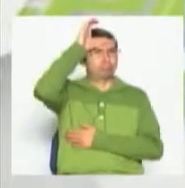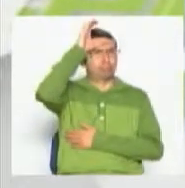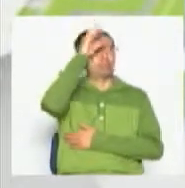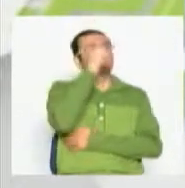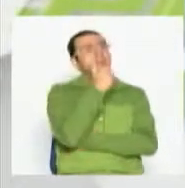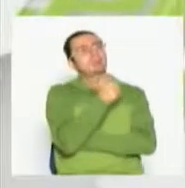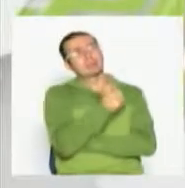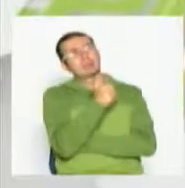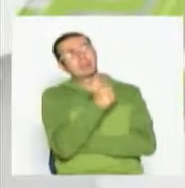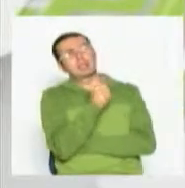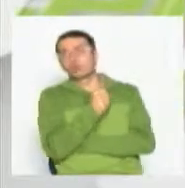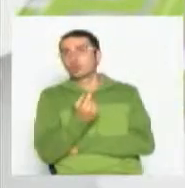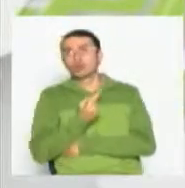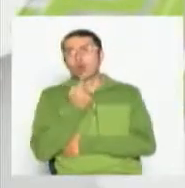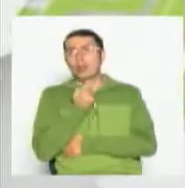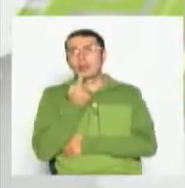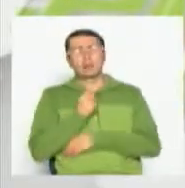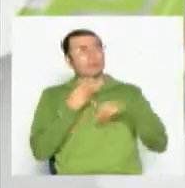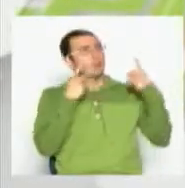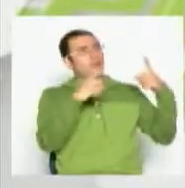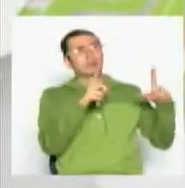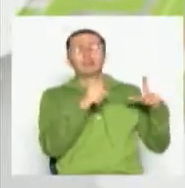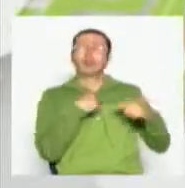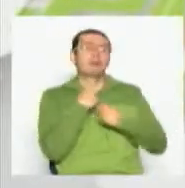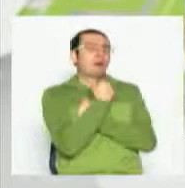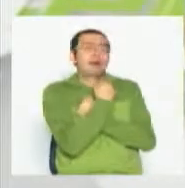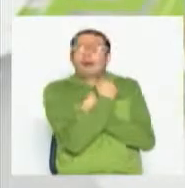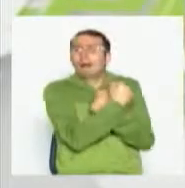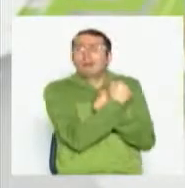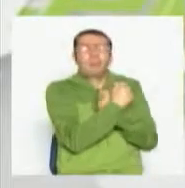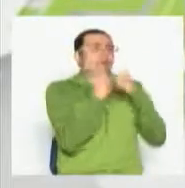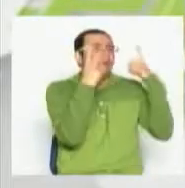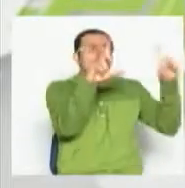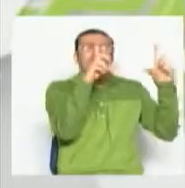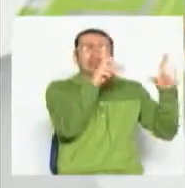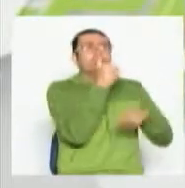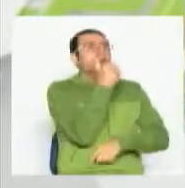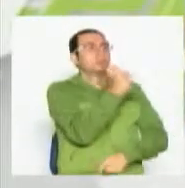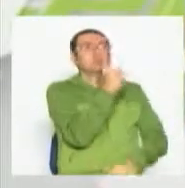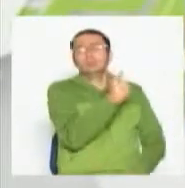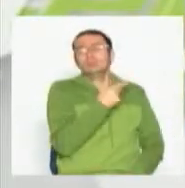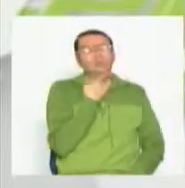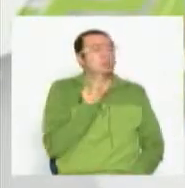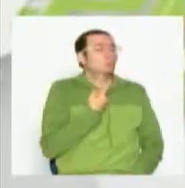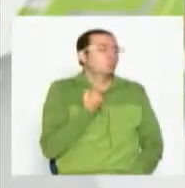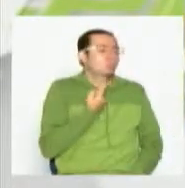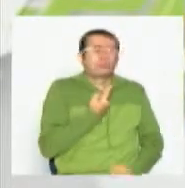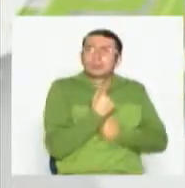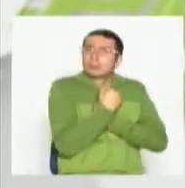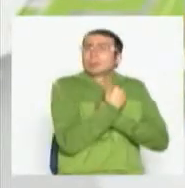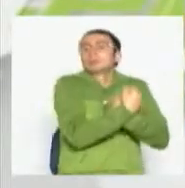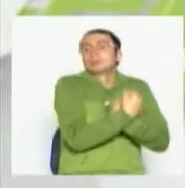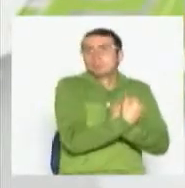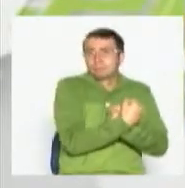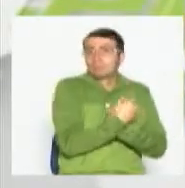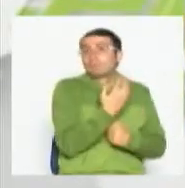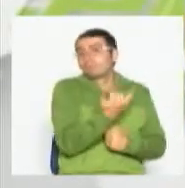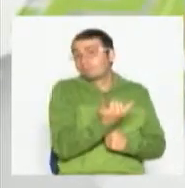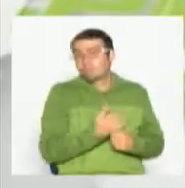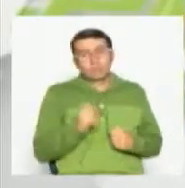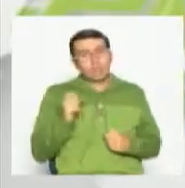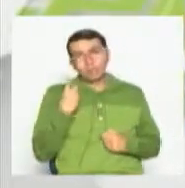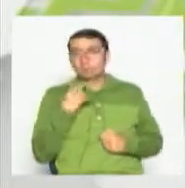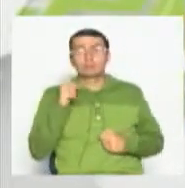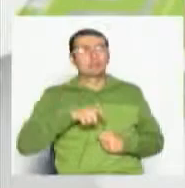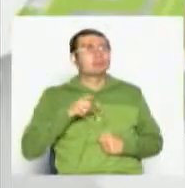cuenta que esa televisión hacía parte de su vida y era una necesidad